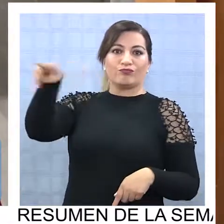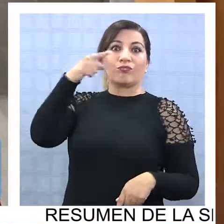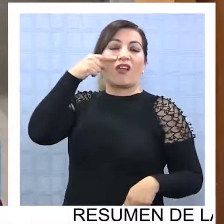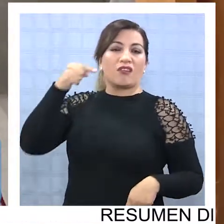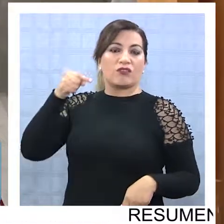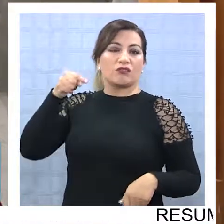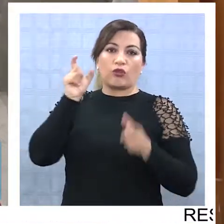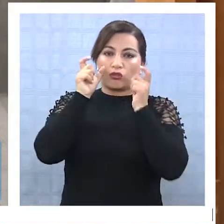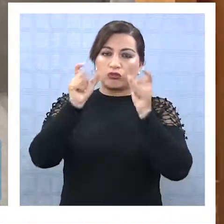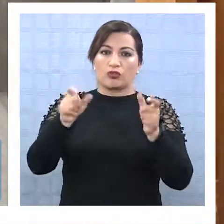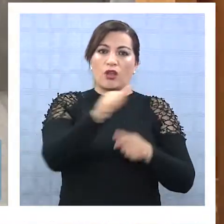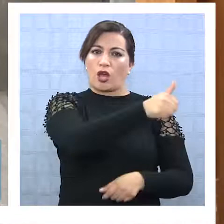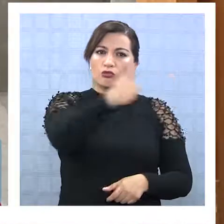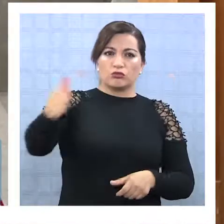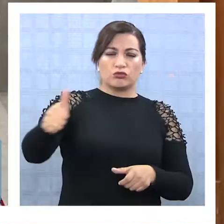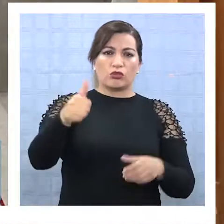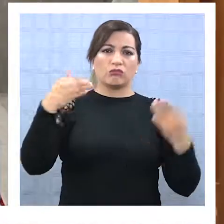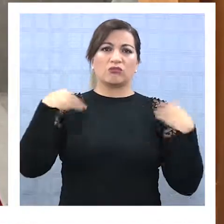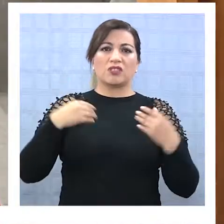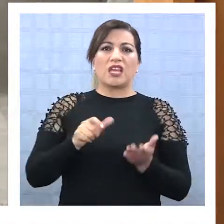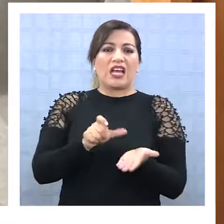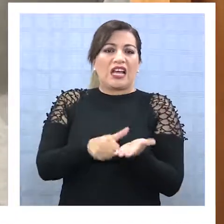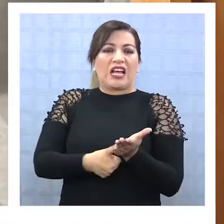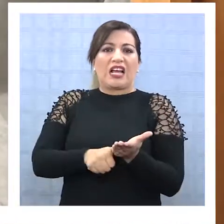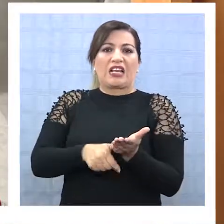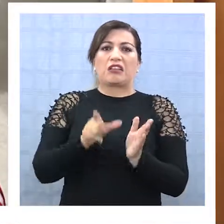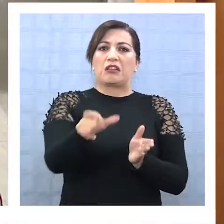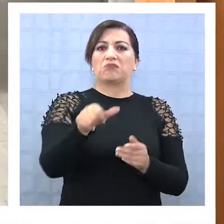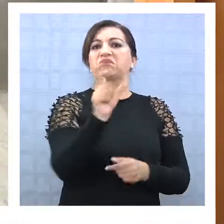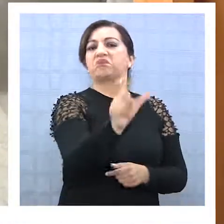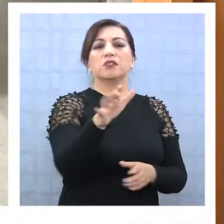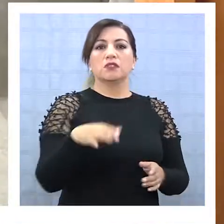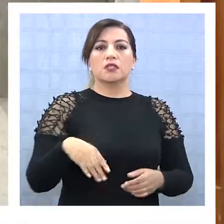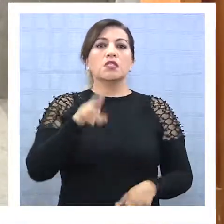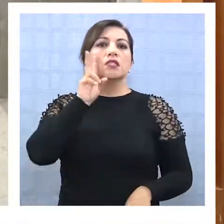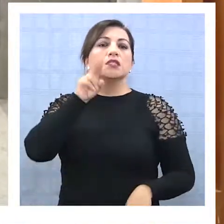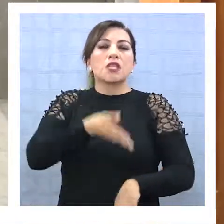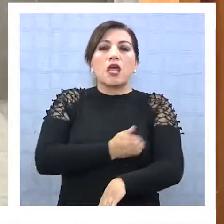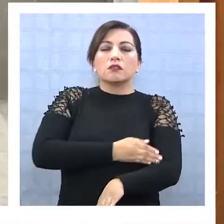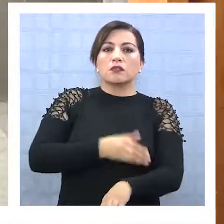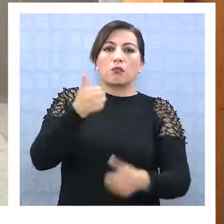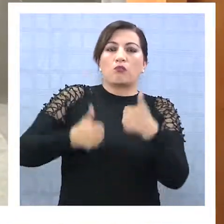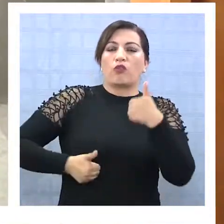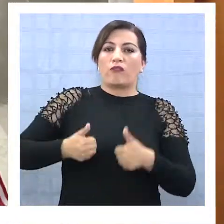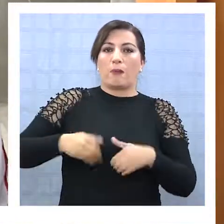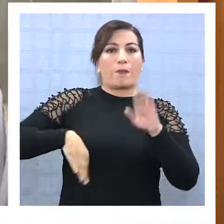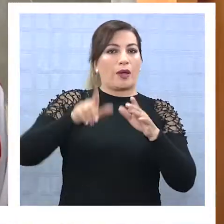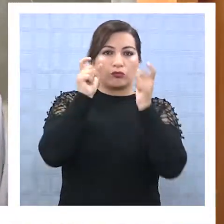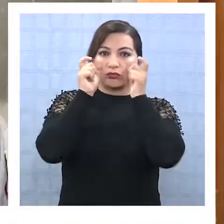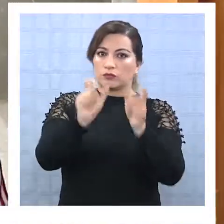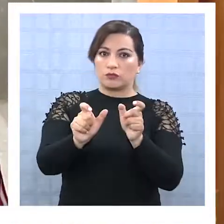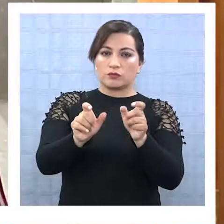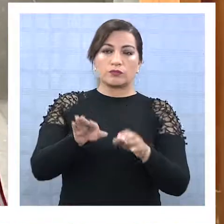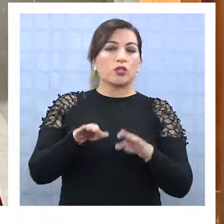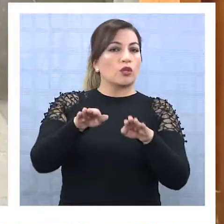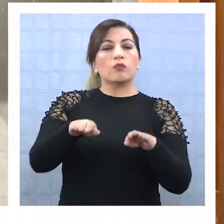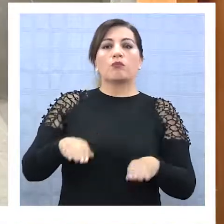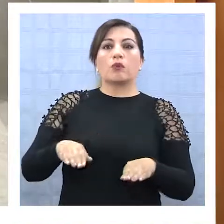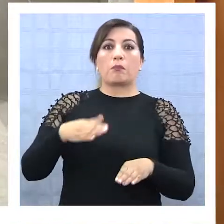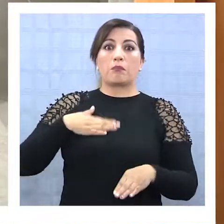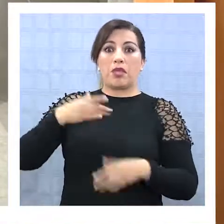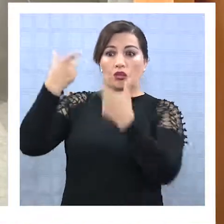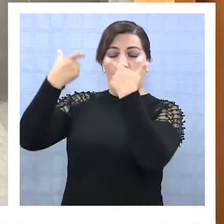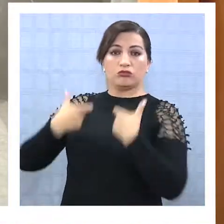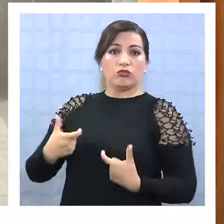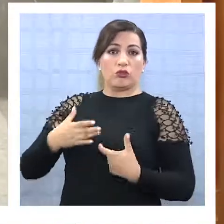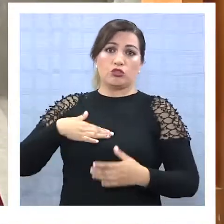A todos los que son deportistas les pasan carnet, así no más, pues no hacen prueba, nada. Entonces ellos tienen que controlar más, así como lo controla uno que es